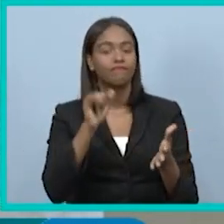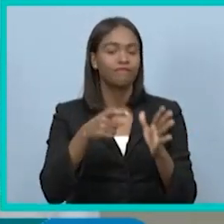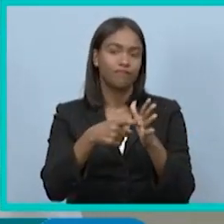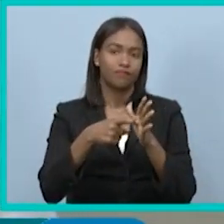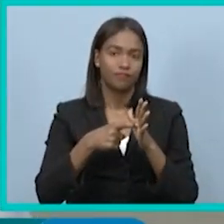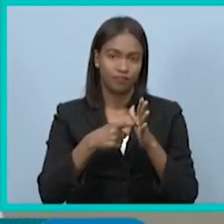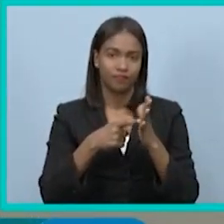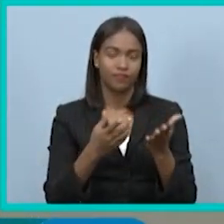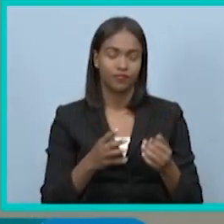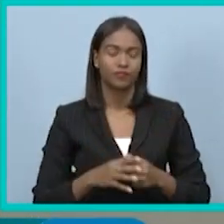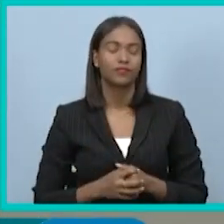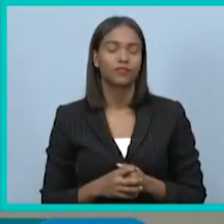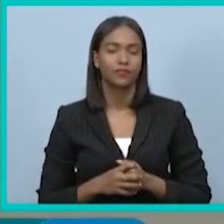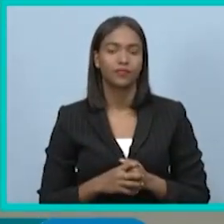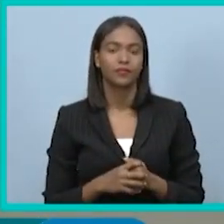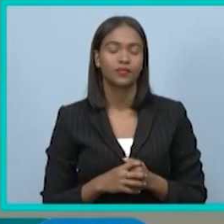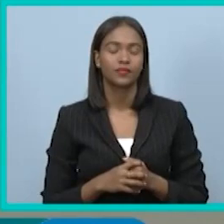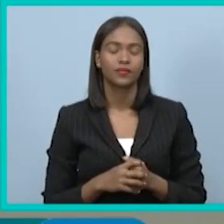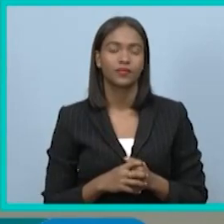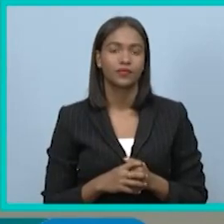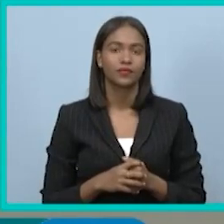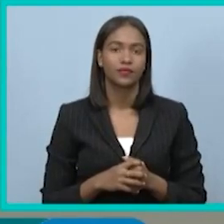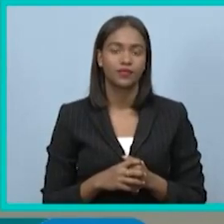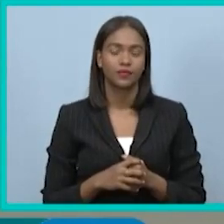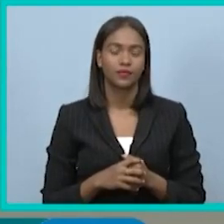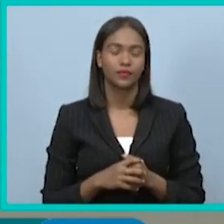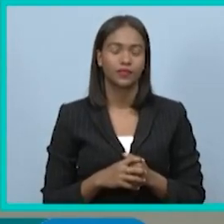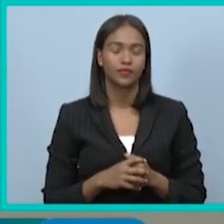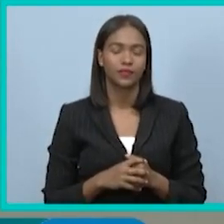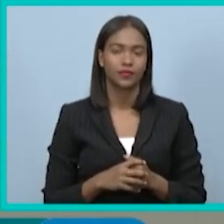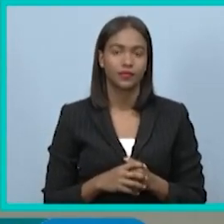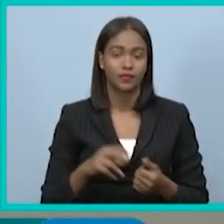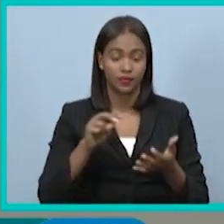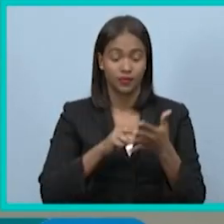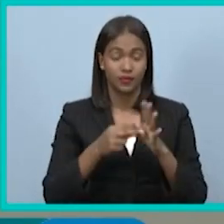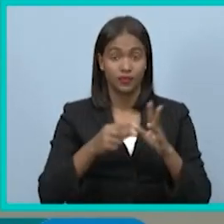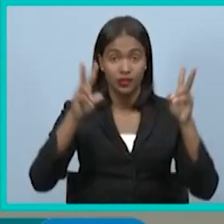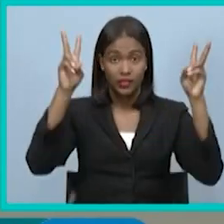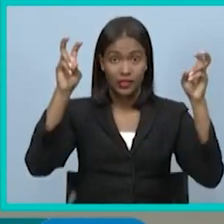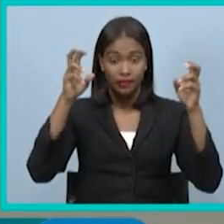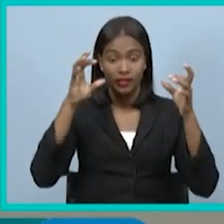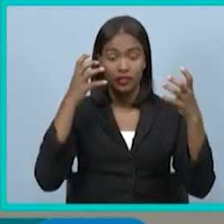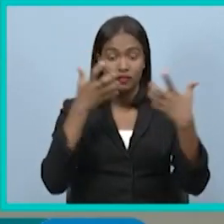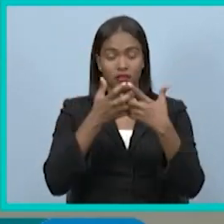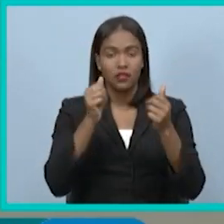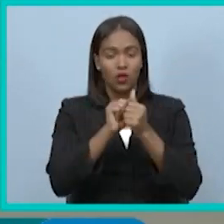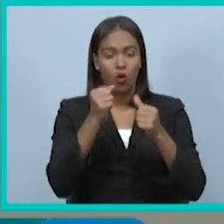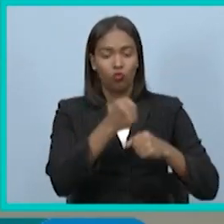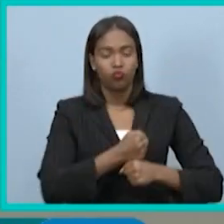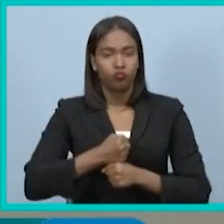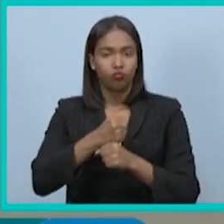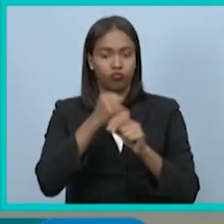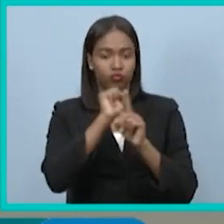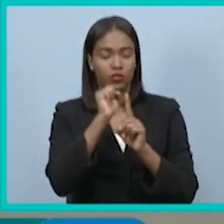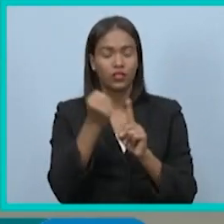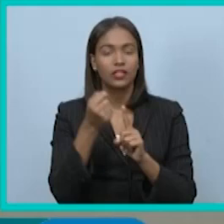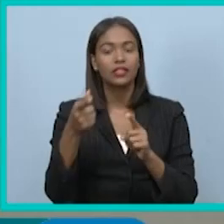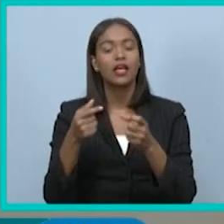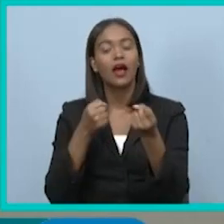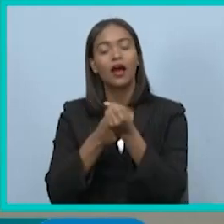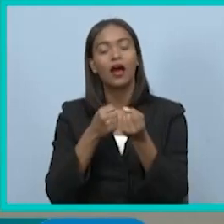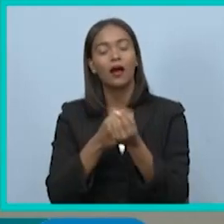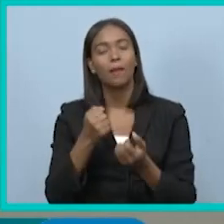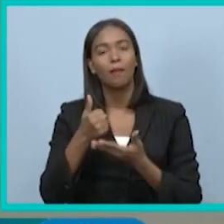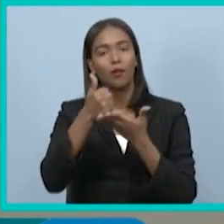los 10 mil pesos. Entonces, el tema referido a la seguridad social es el aporte que